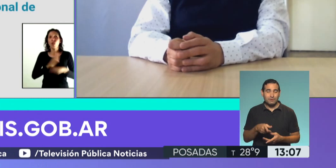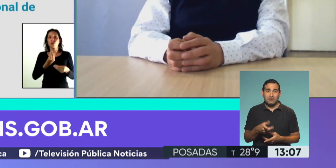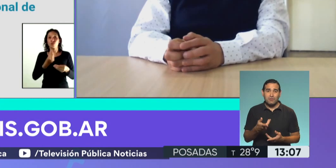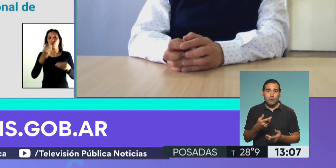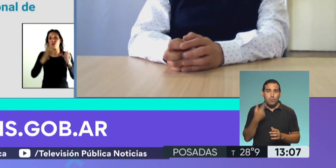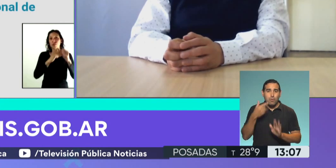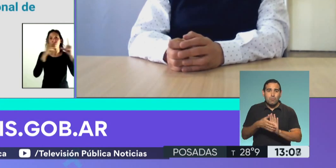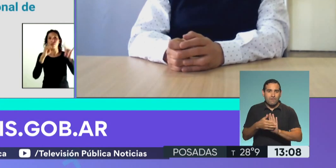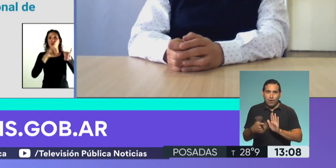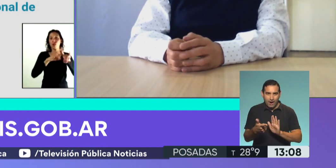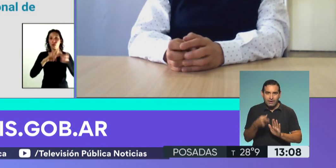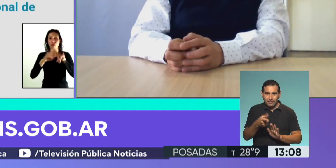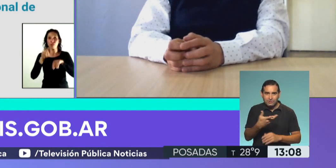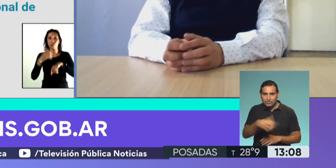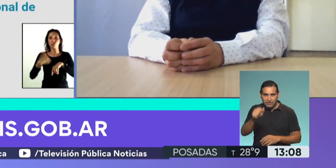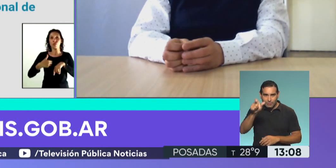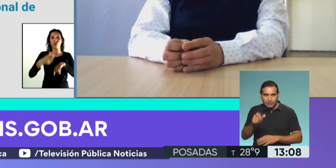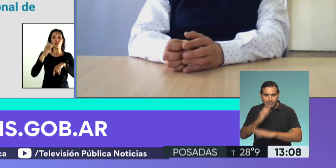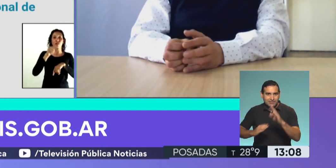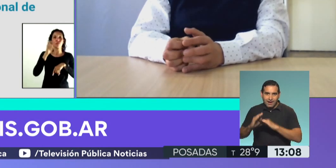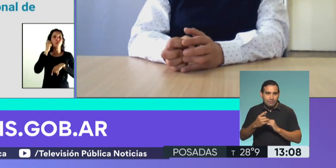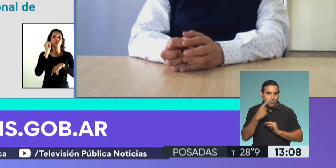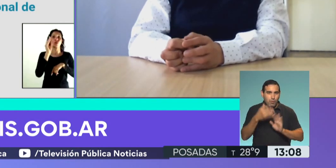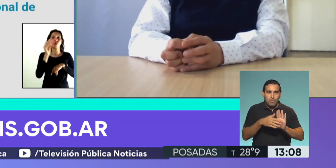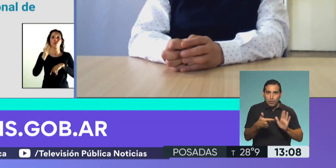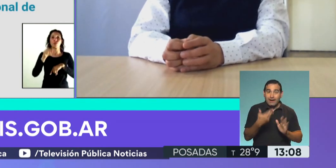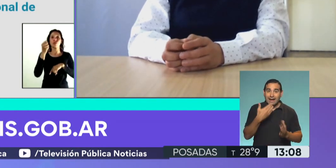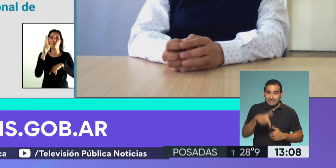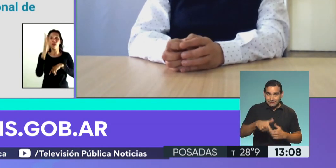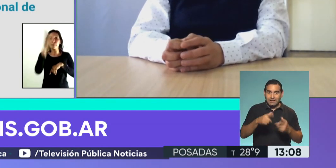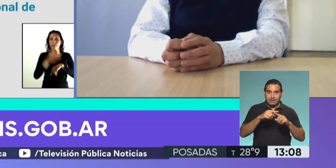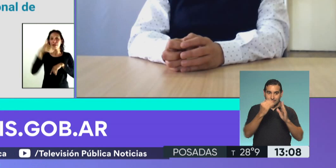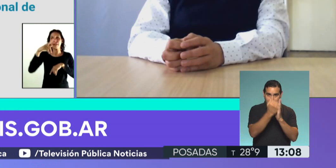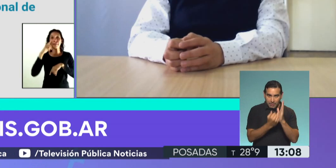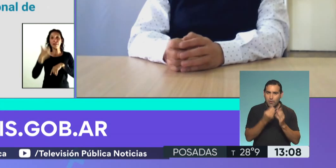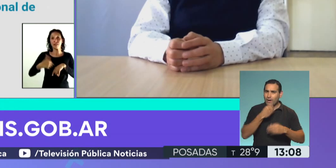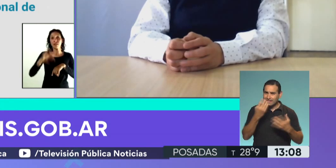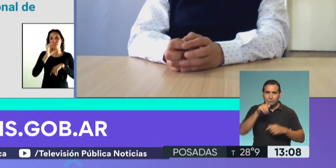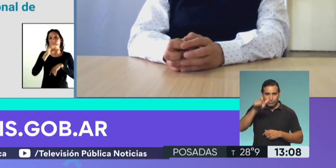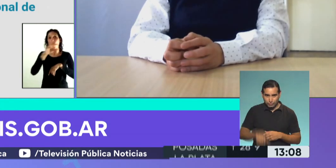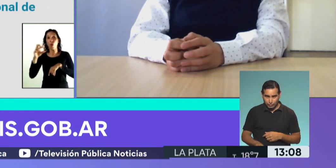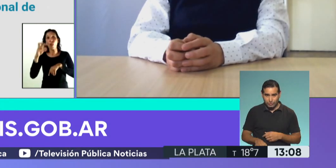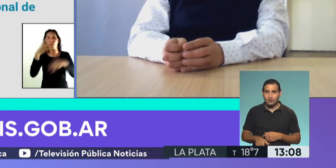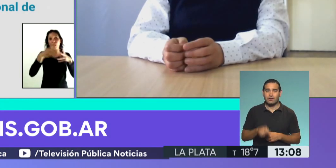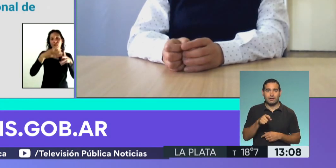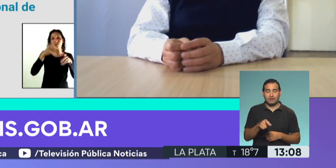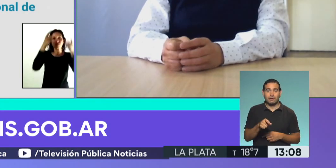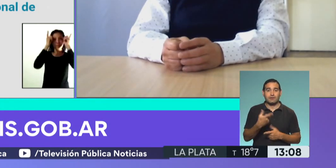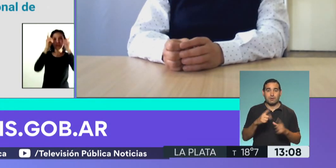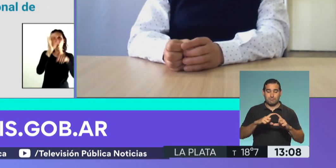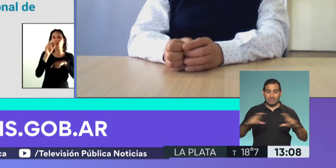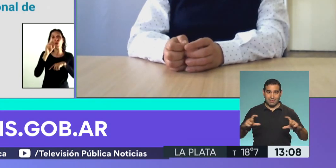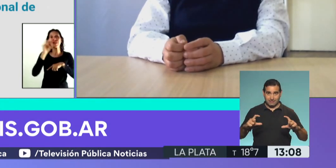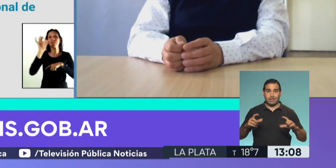comprobante de que había trasladado a una persona con discapacidad. Gracias a este registro, cualquier persona que haya unido su